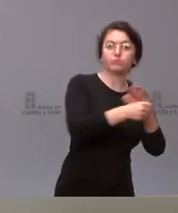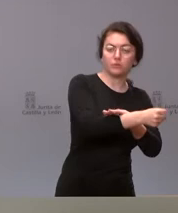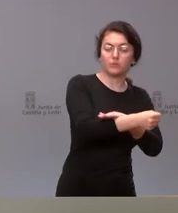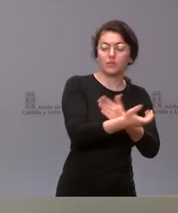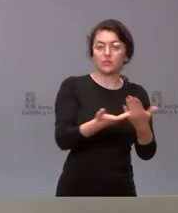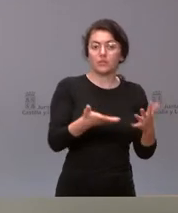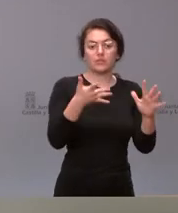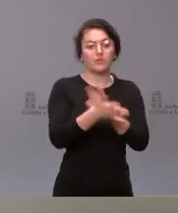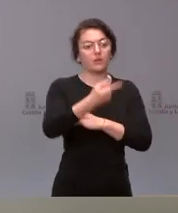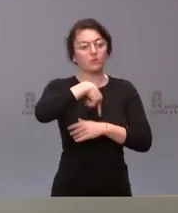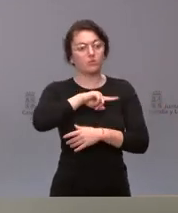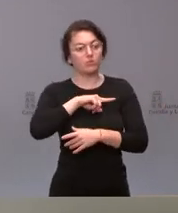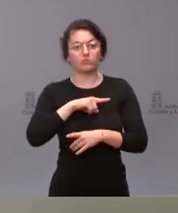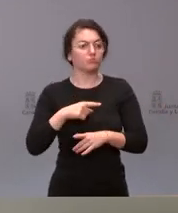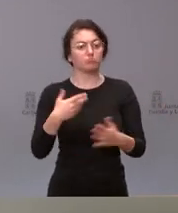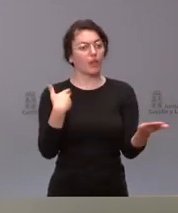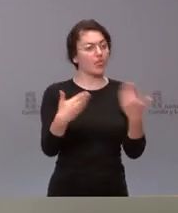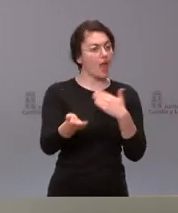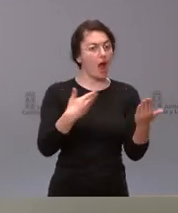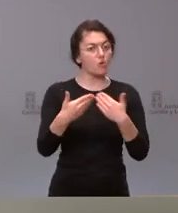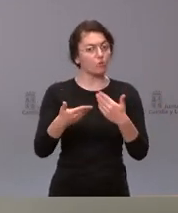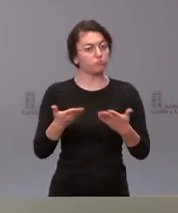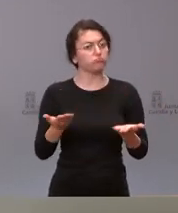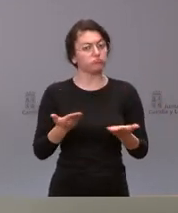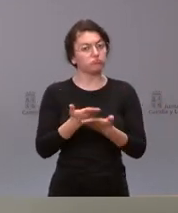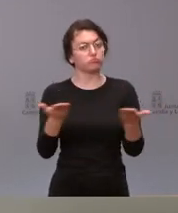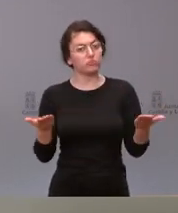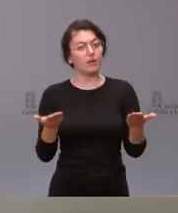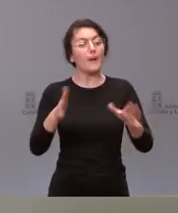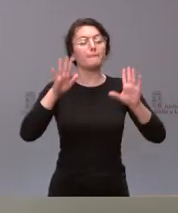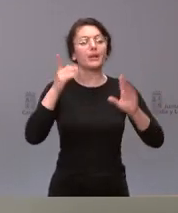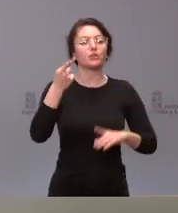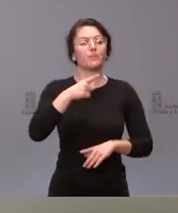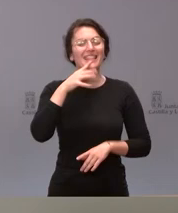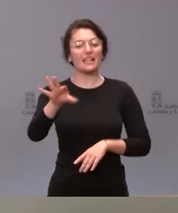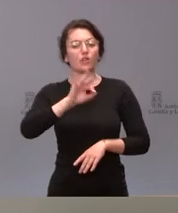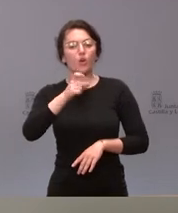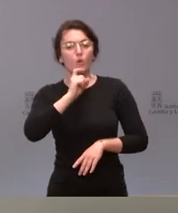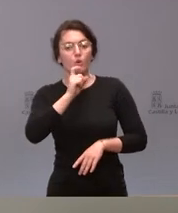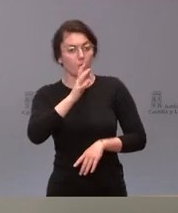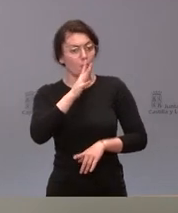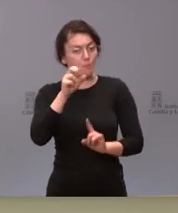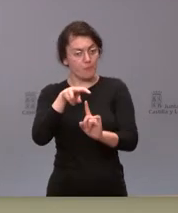abiertos al diálogo pero también tomando decisiones desde el punto de vista técnico en relación con estas cuestiones